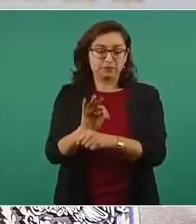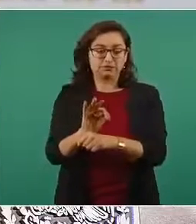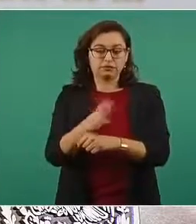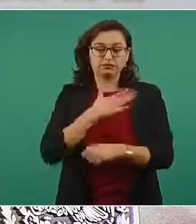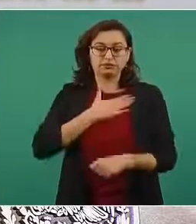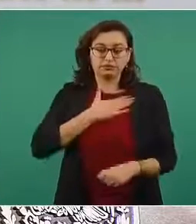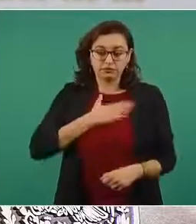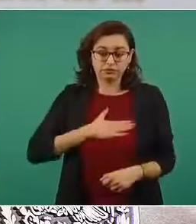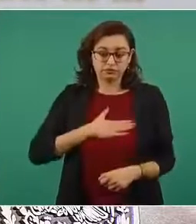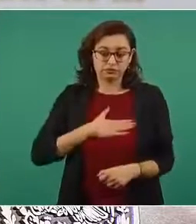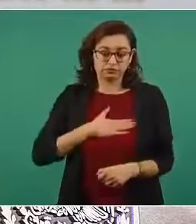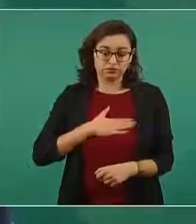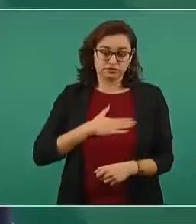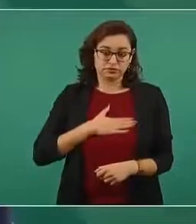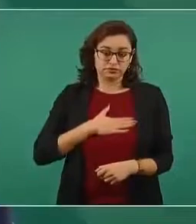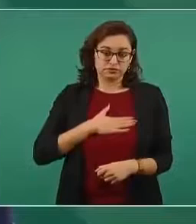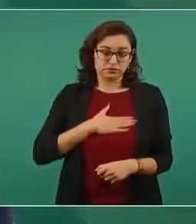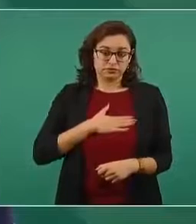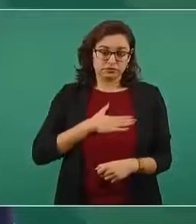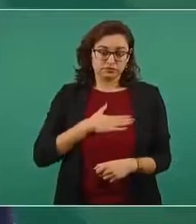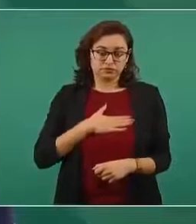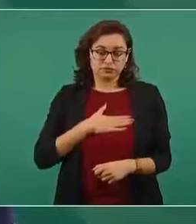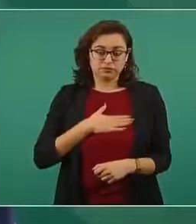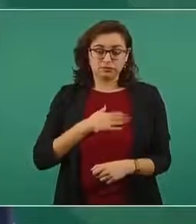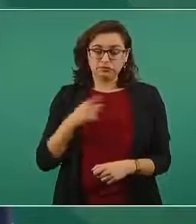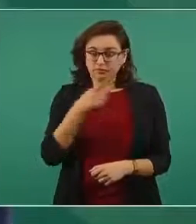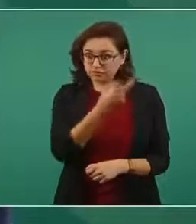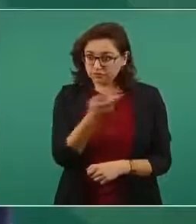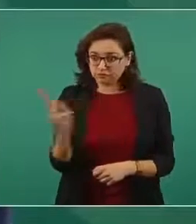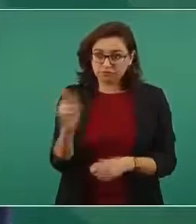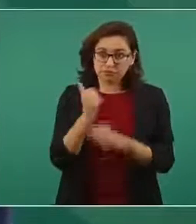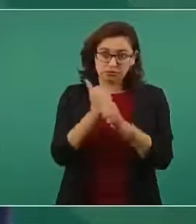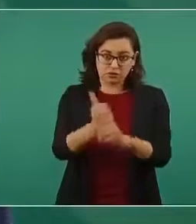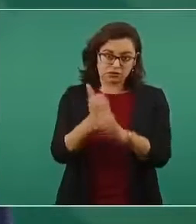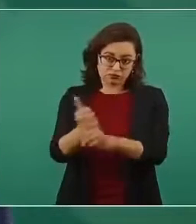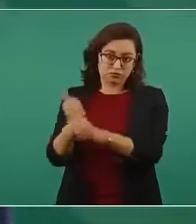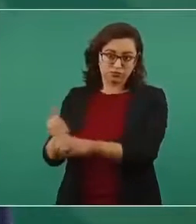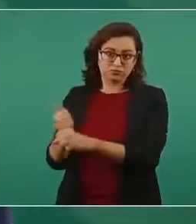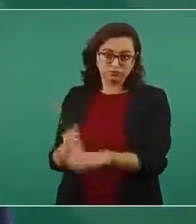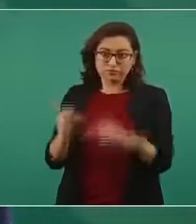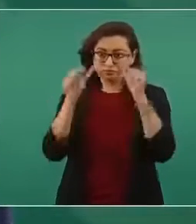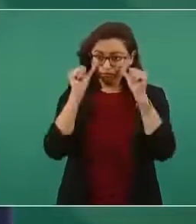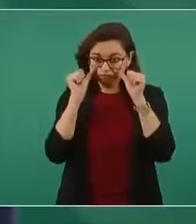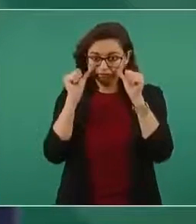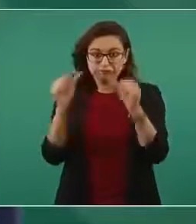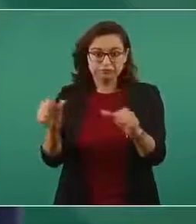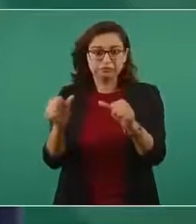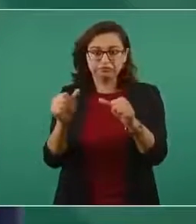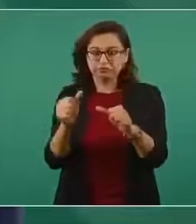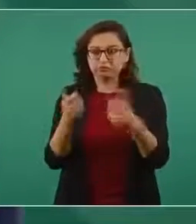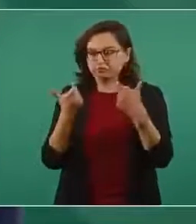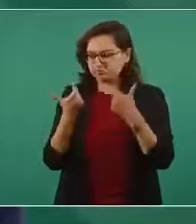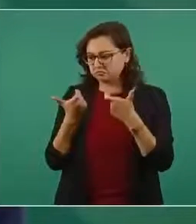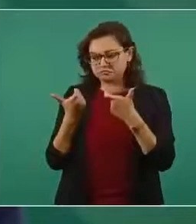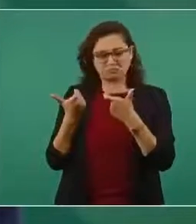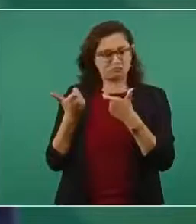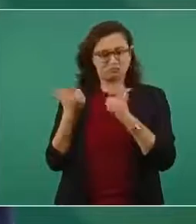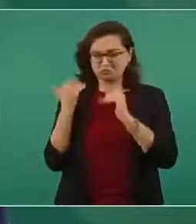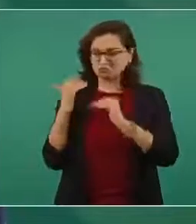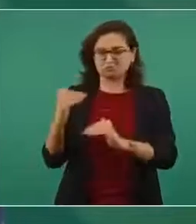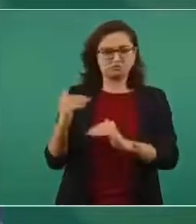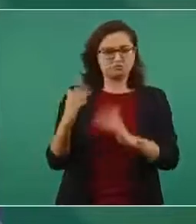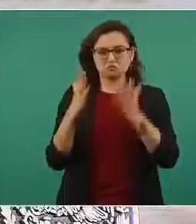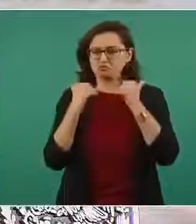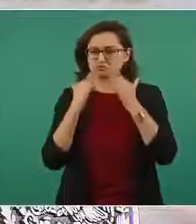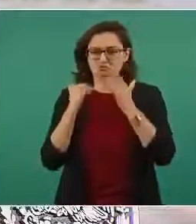justicia para víctimas este no hay